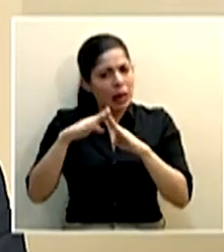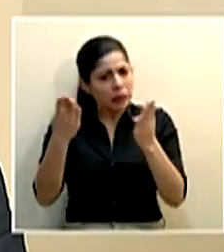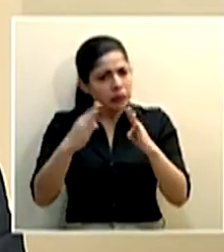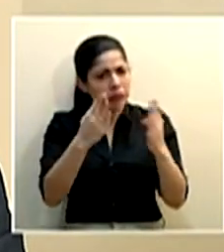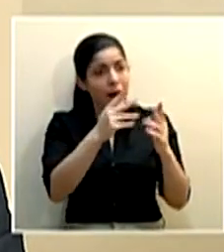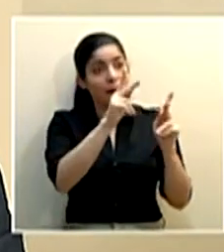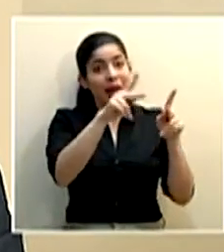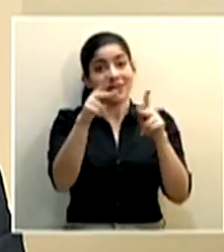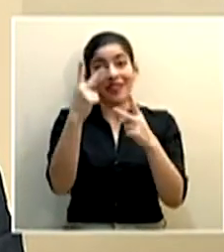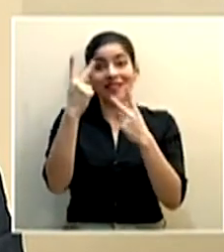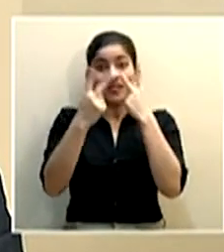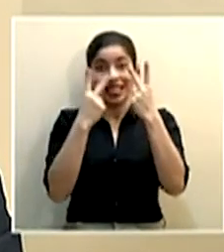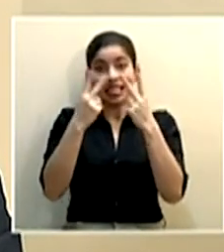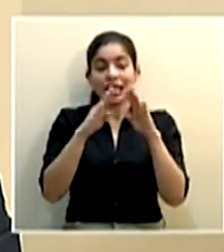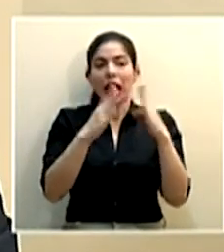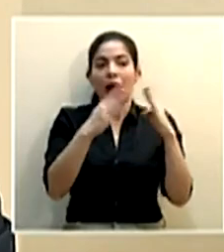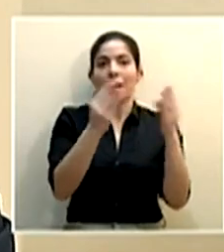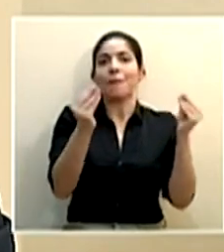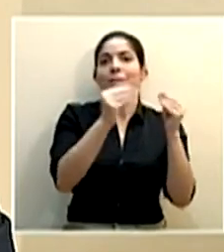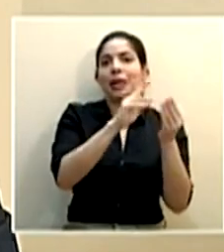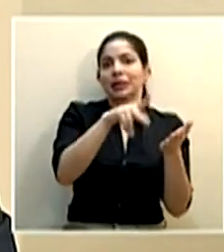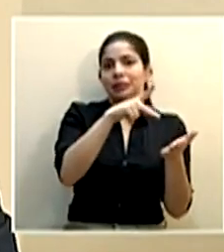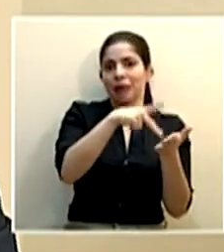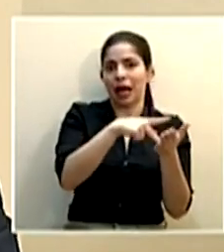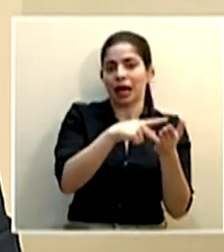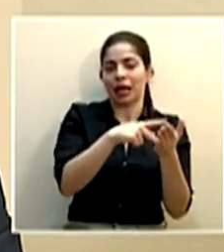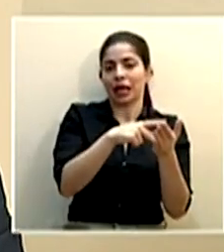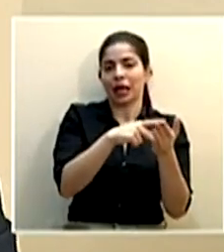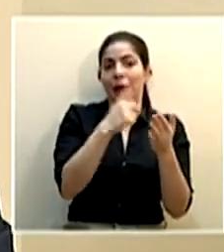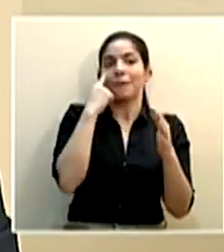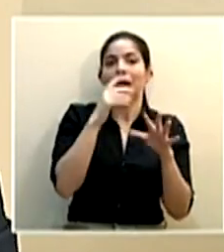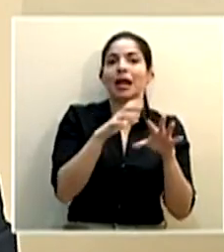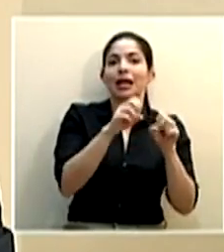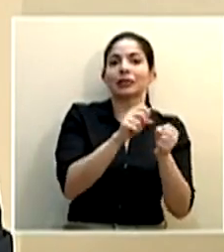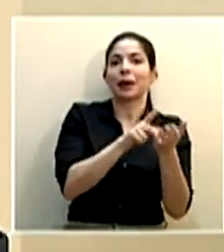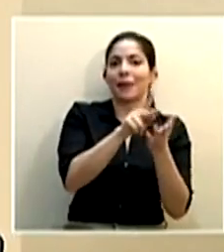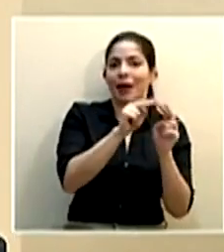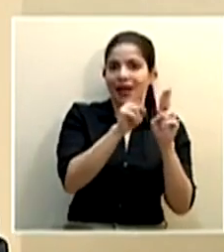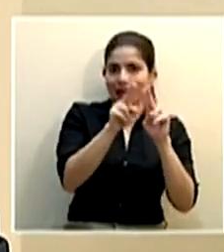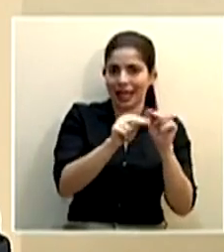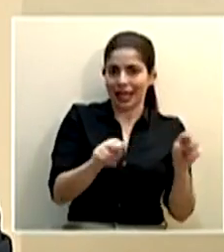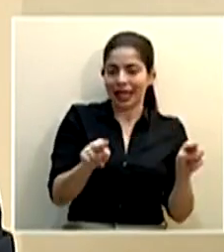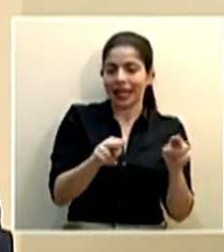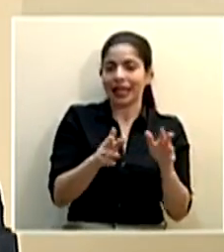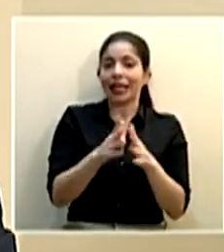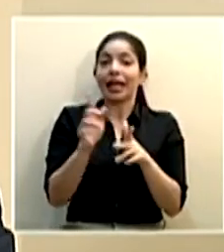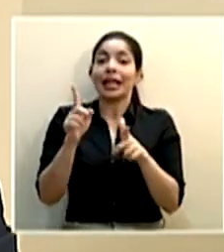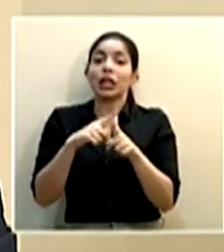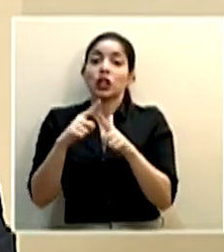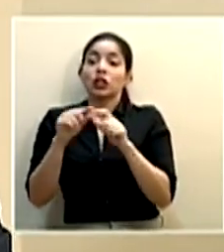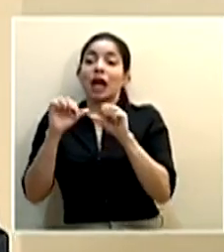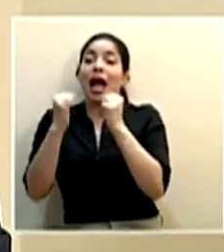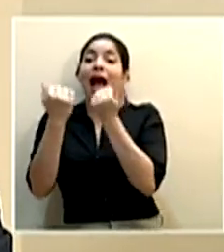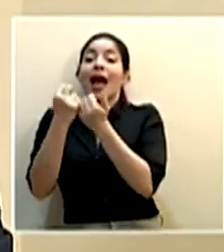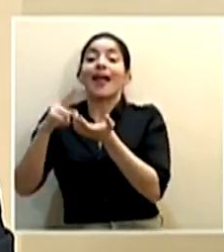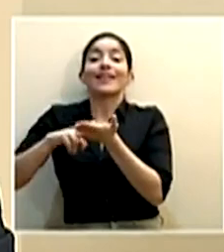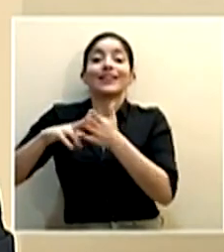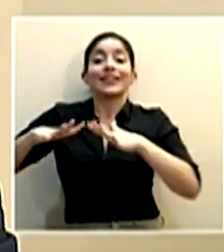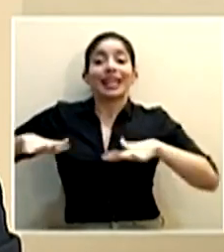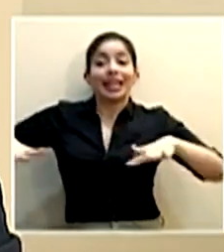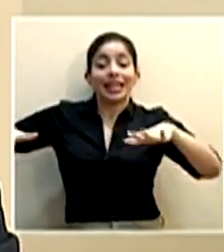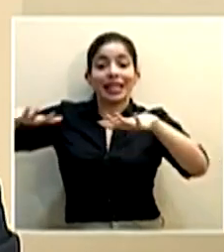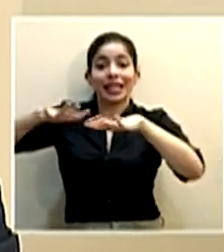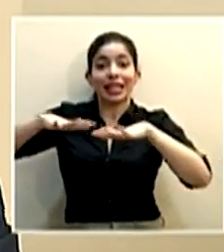los visitantes más parques nacionales a través de reserva y pago en línea entonces las áreas verdes para